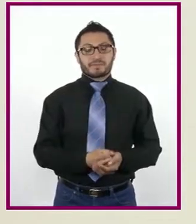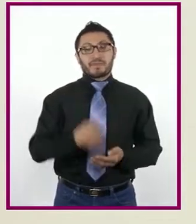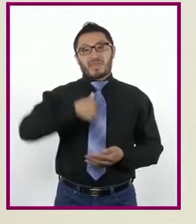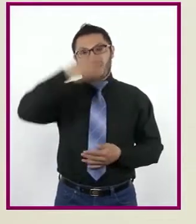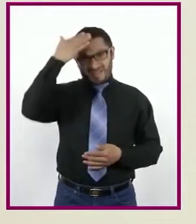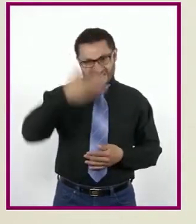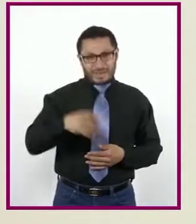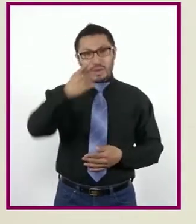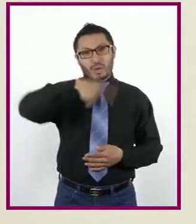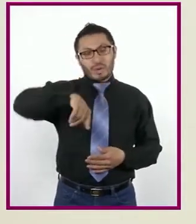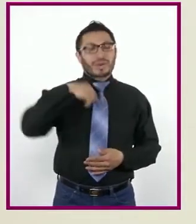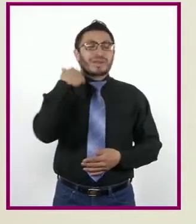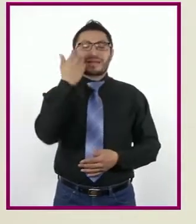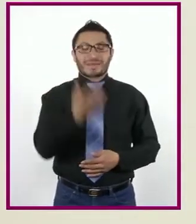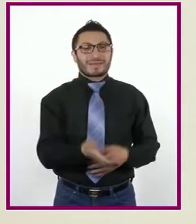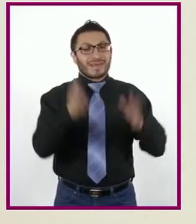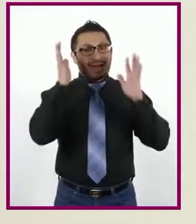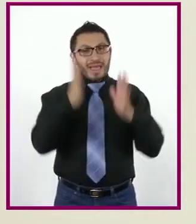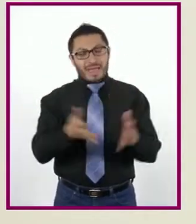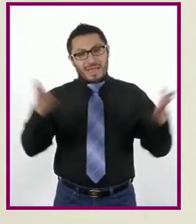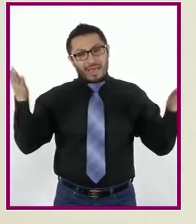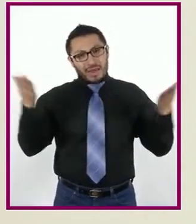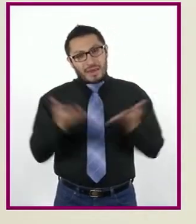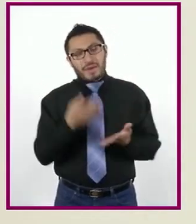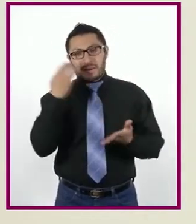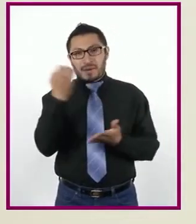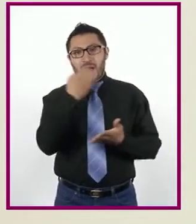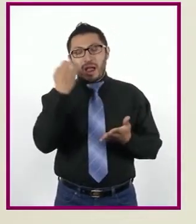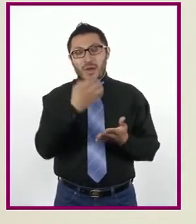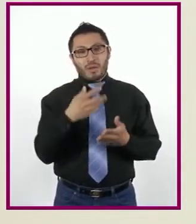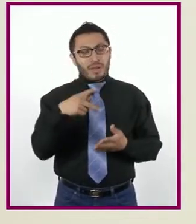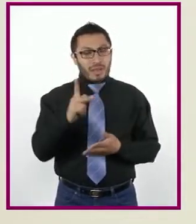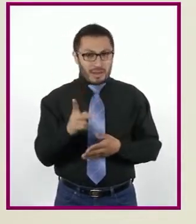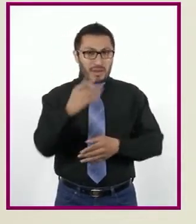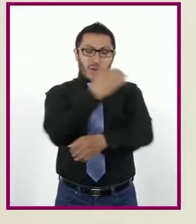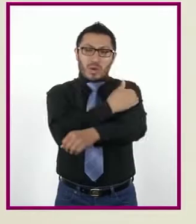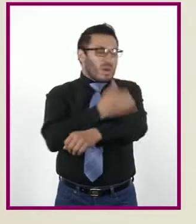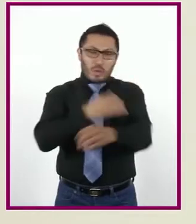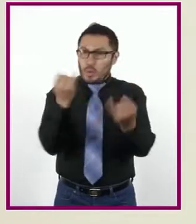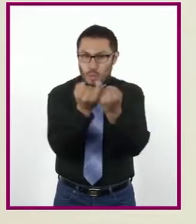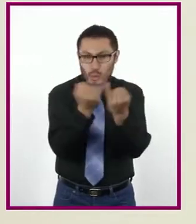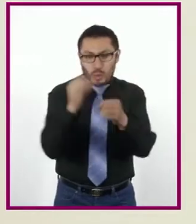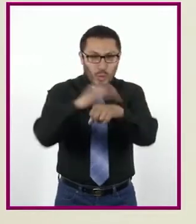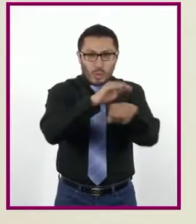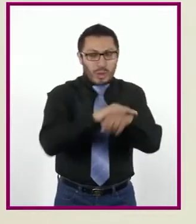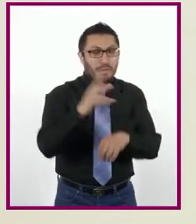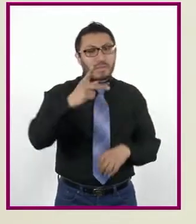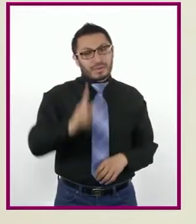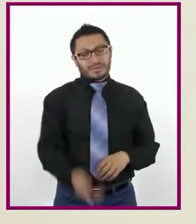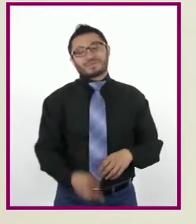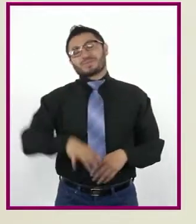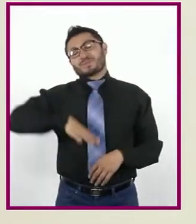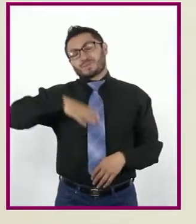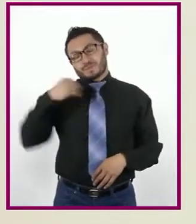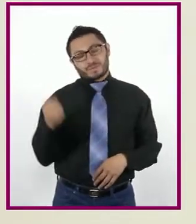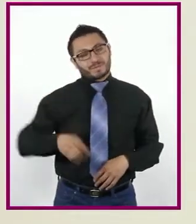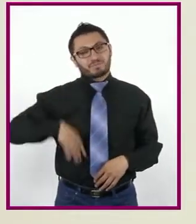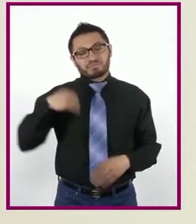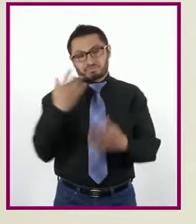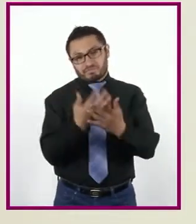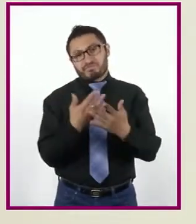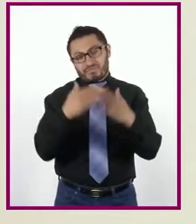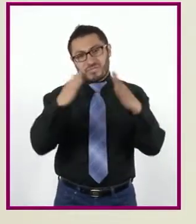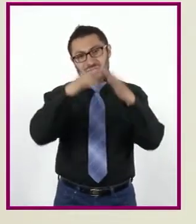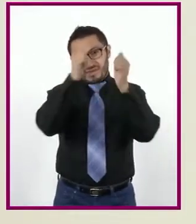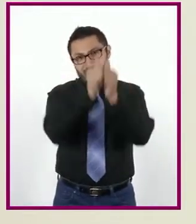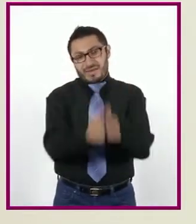les gustaría estar ya de manera presencial en la escuela con todos sus compañeros y amigos, pero hagamos un esfuerzo más quedándonos